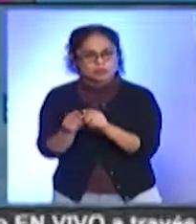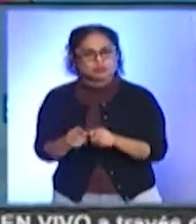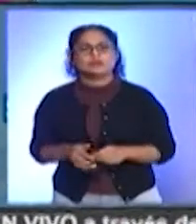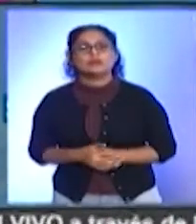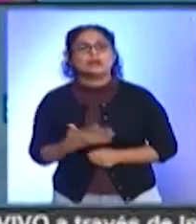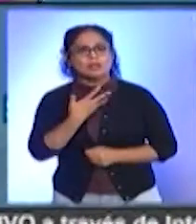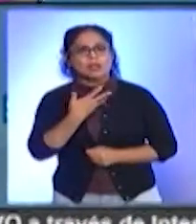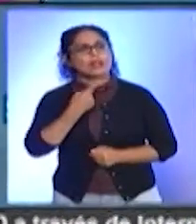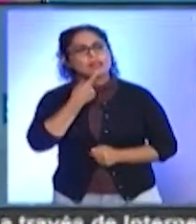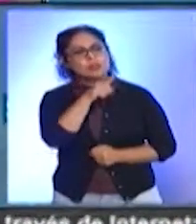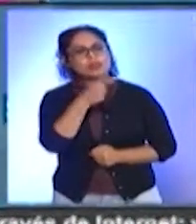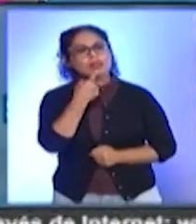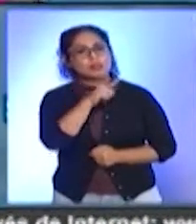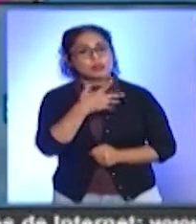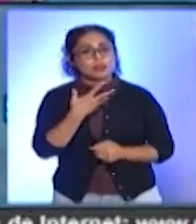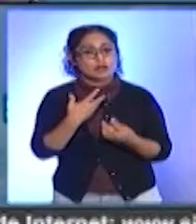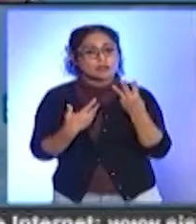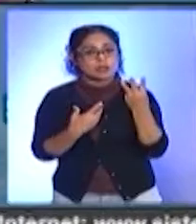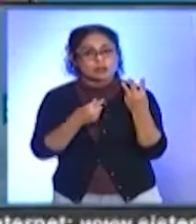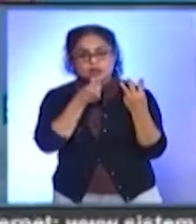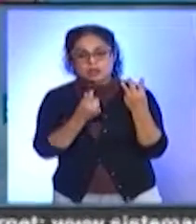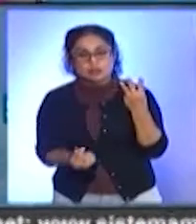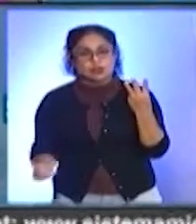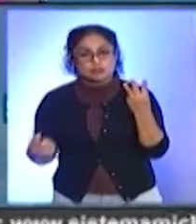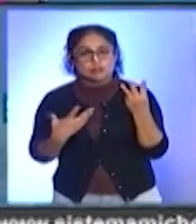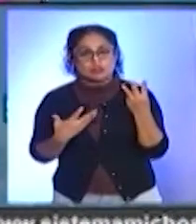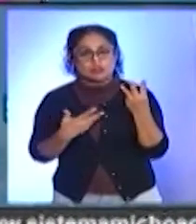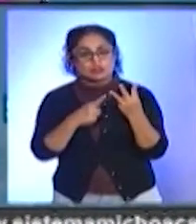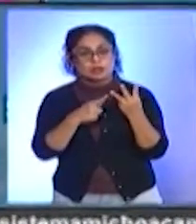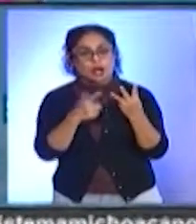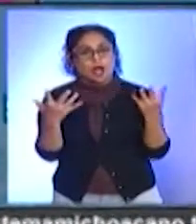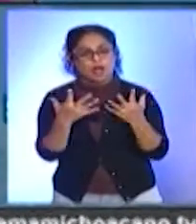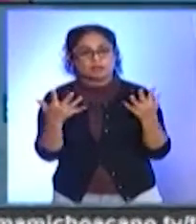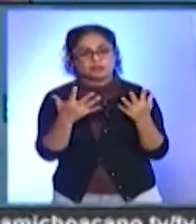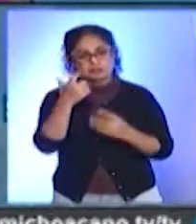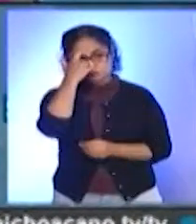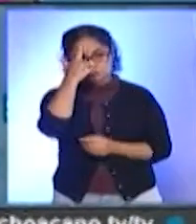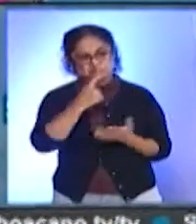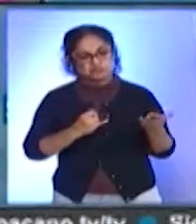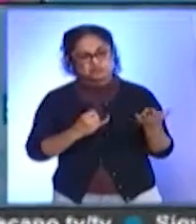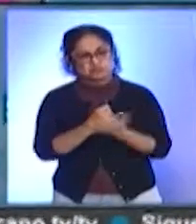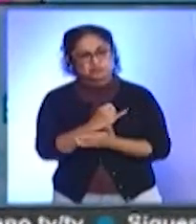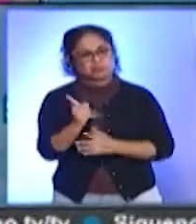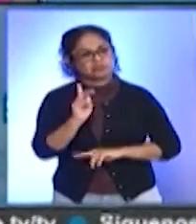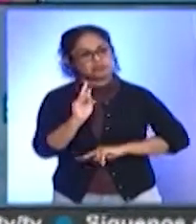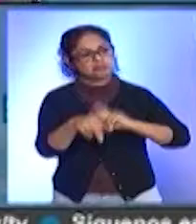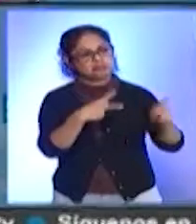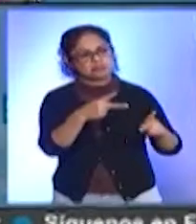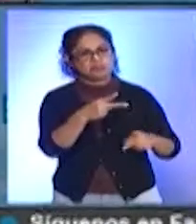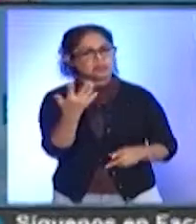varias demandas, son tres para tres menores de edad, que decidieron acudir a esta